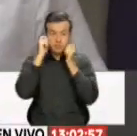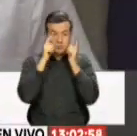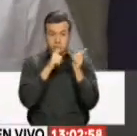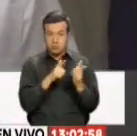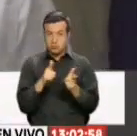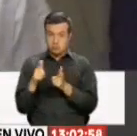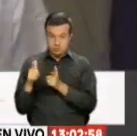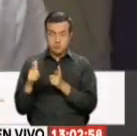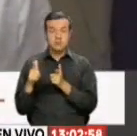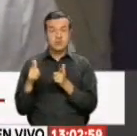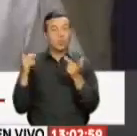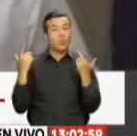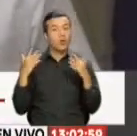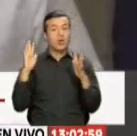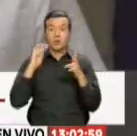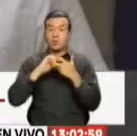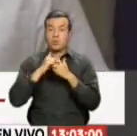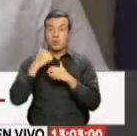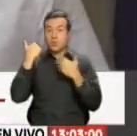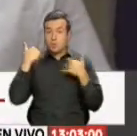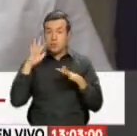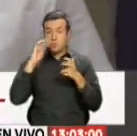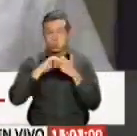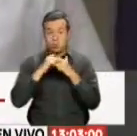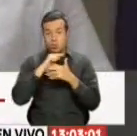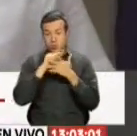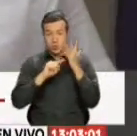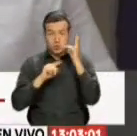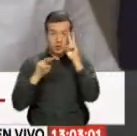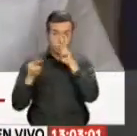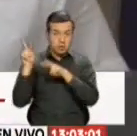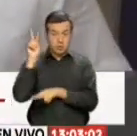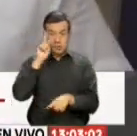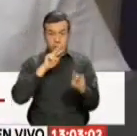Pero frente a cualquier situación que se presente, como parte del monitoreo,